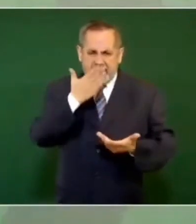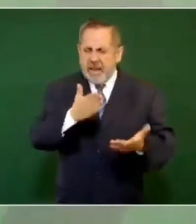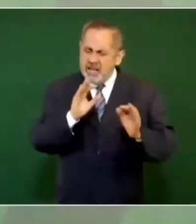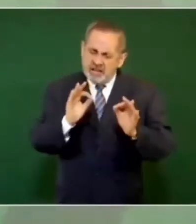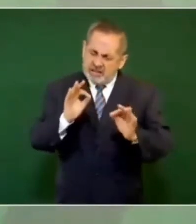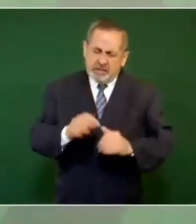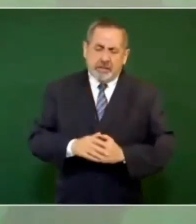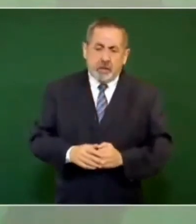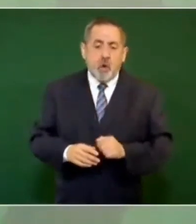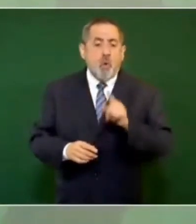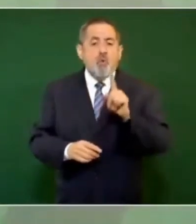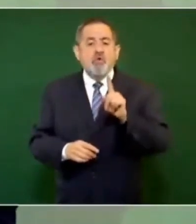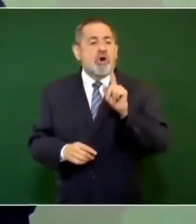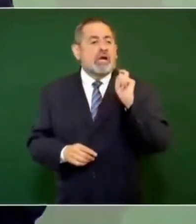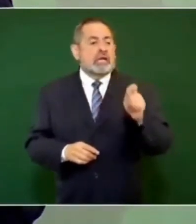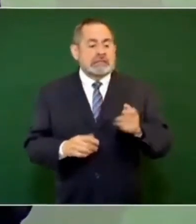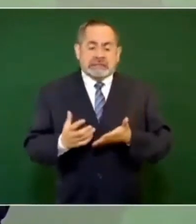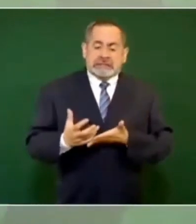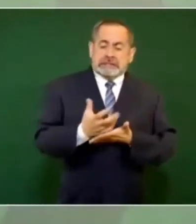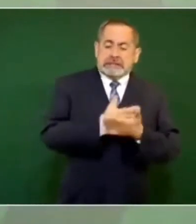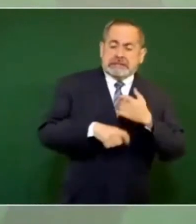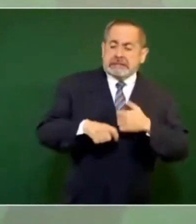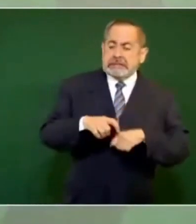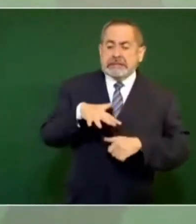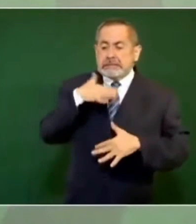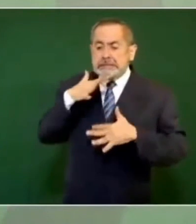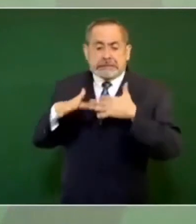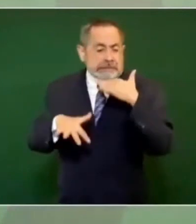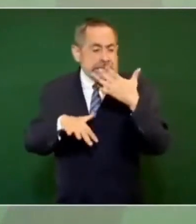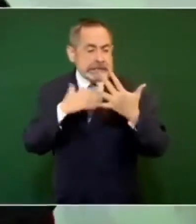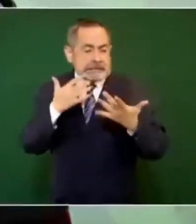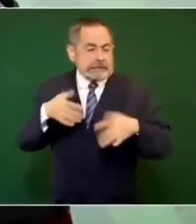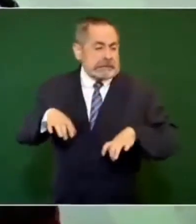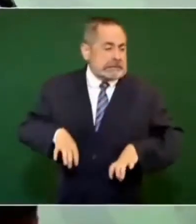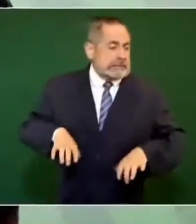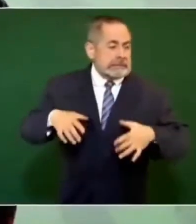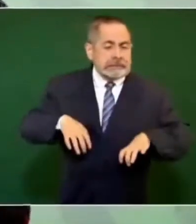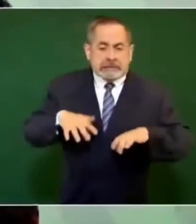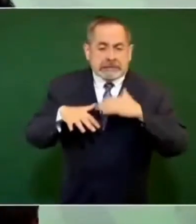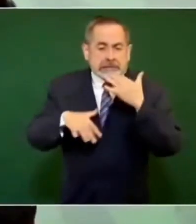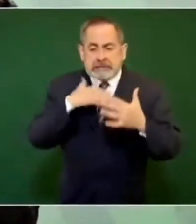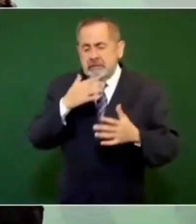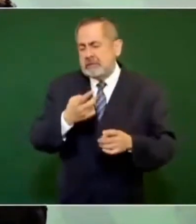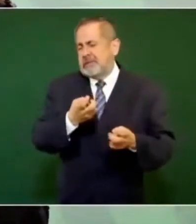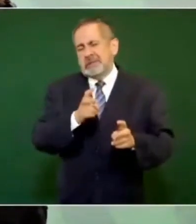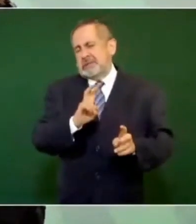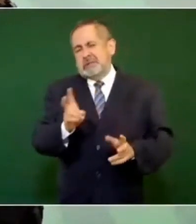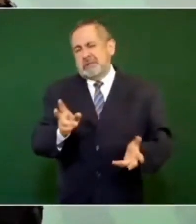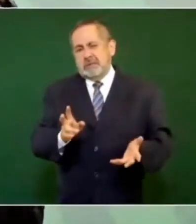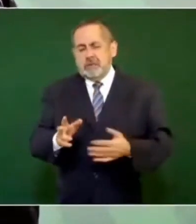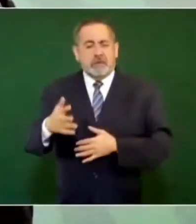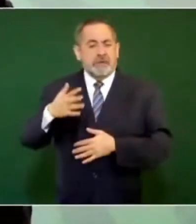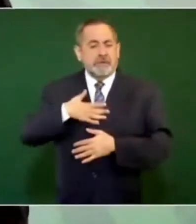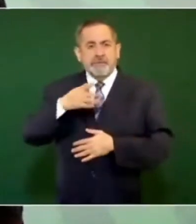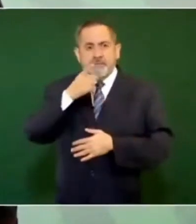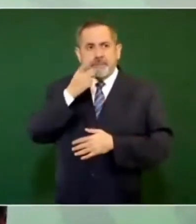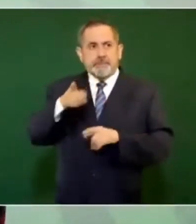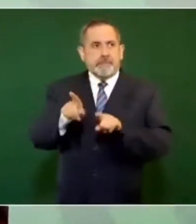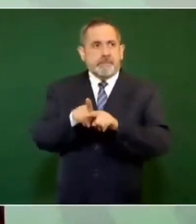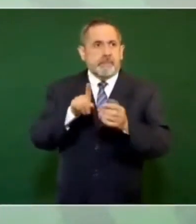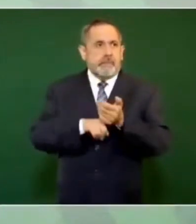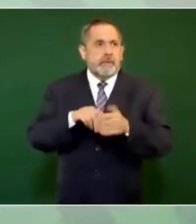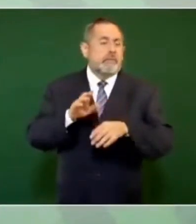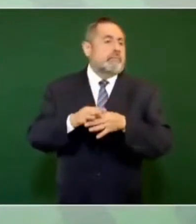contra de la riqueza malavida, de la corrupción, porque yo sostengo que eso es lo que